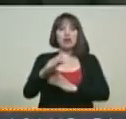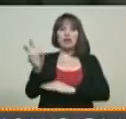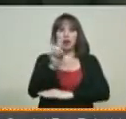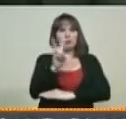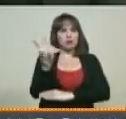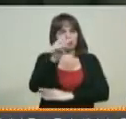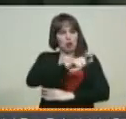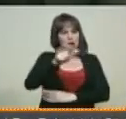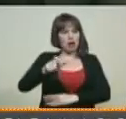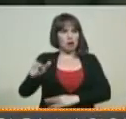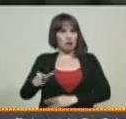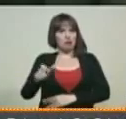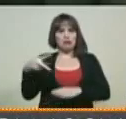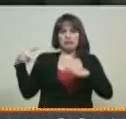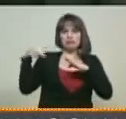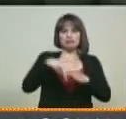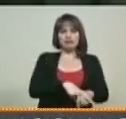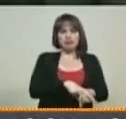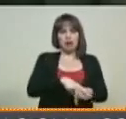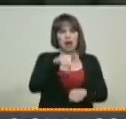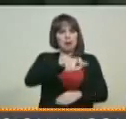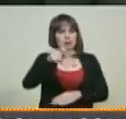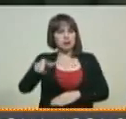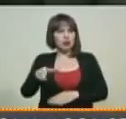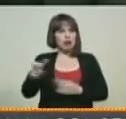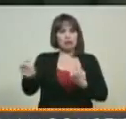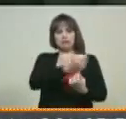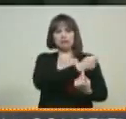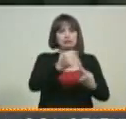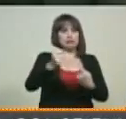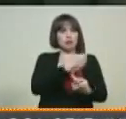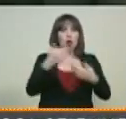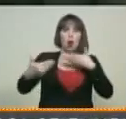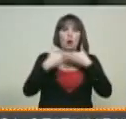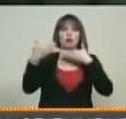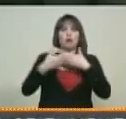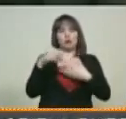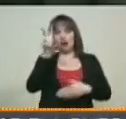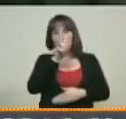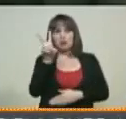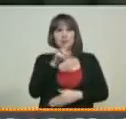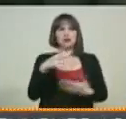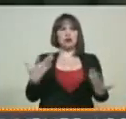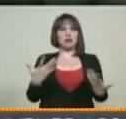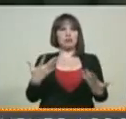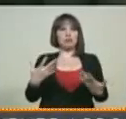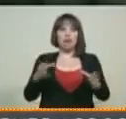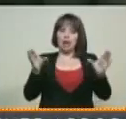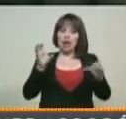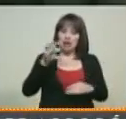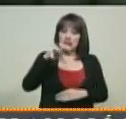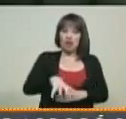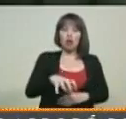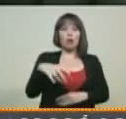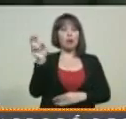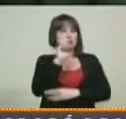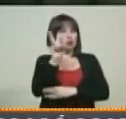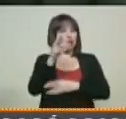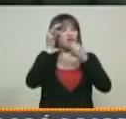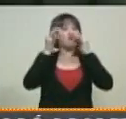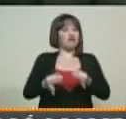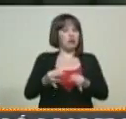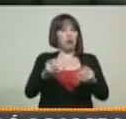que denigran de la condición del venezolano y que atentan contra la venezolanidad. El Estado venezolano va a ser muy firme en la